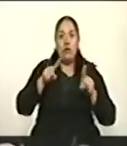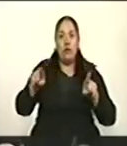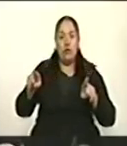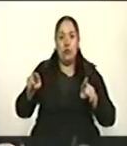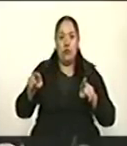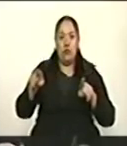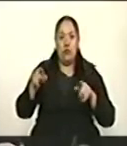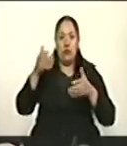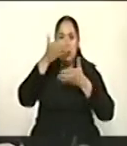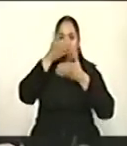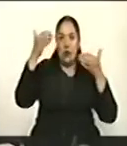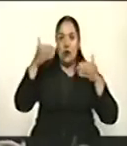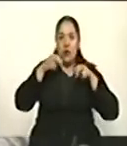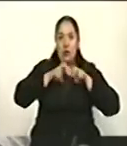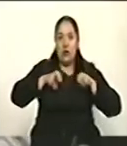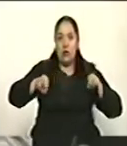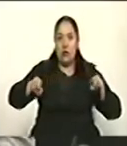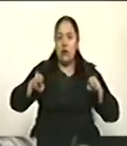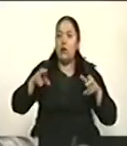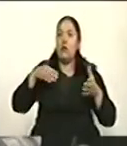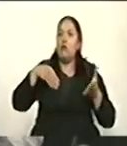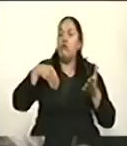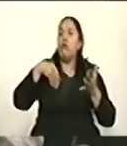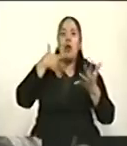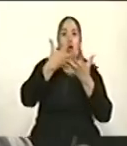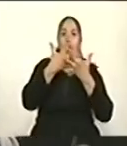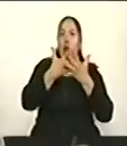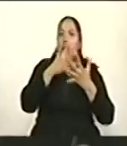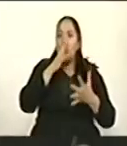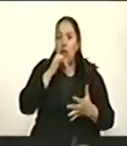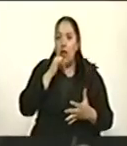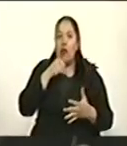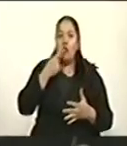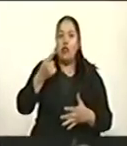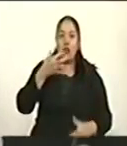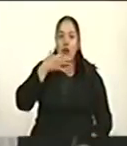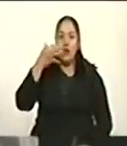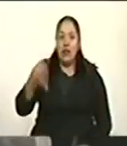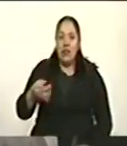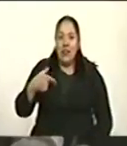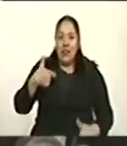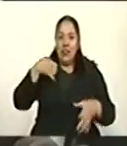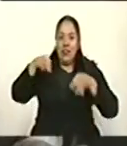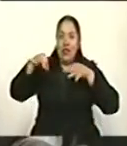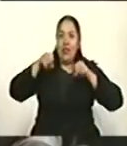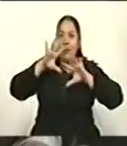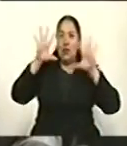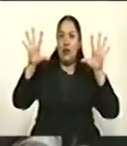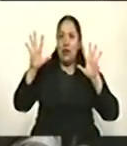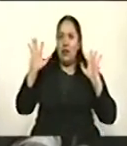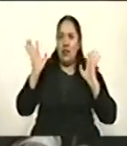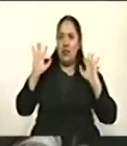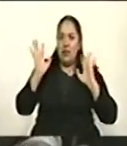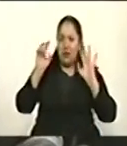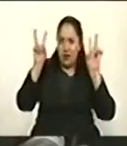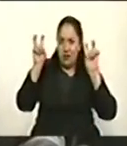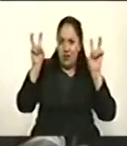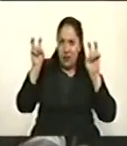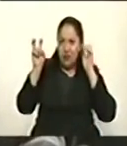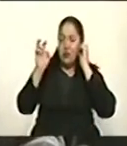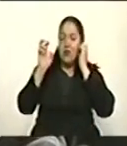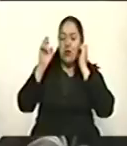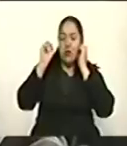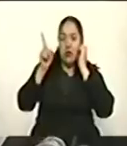siquiera dijeron la verdad ni pagaron cárcel. No, yo sí quisiera ser muy clara en esto, eso no tiene nada que ver, esto no es con que